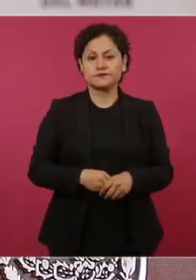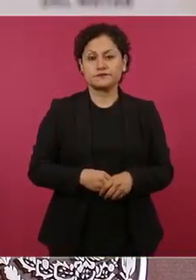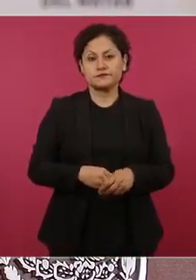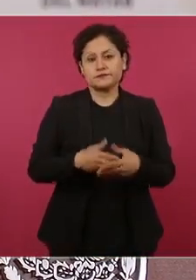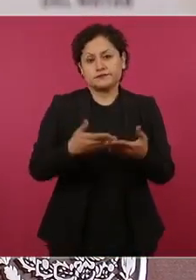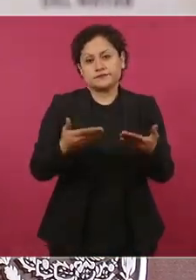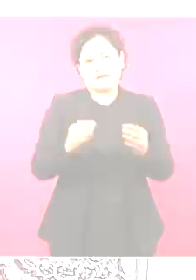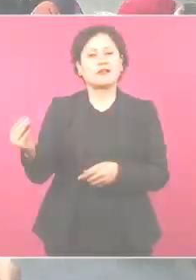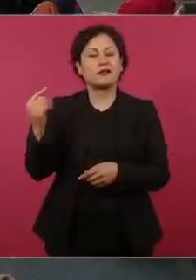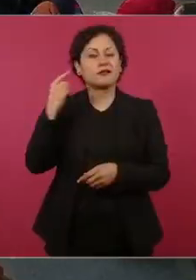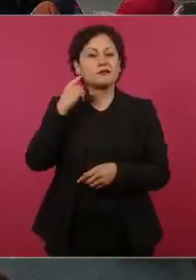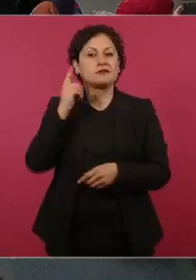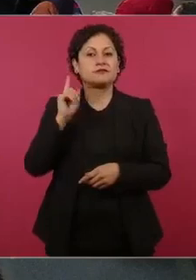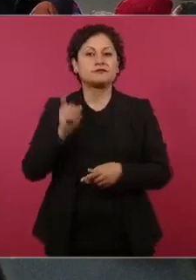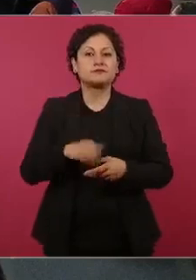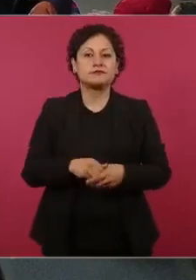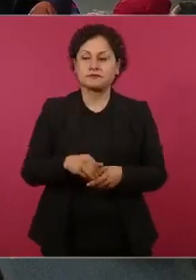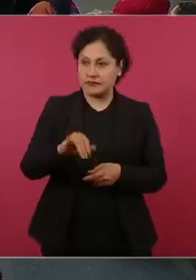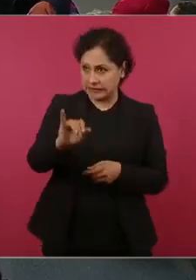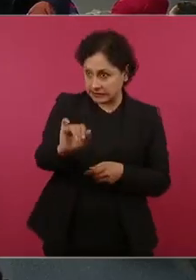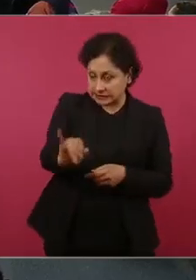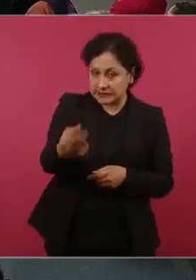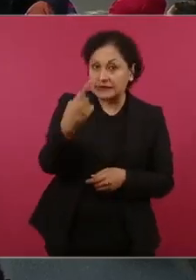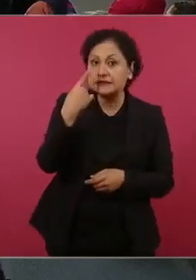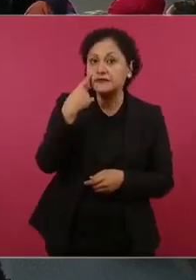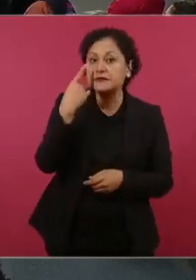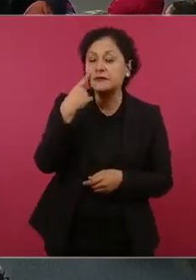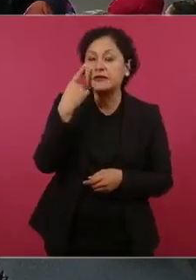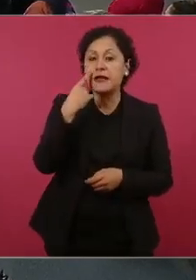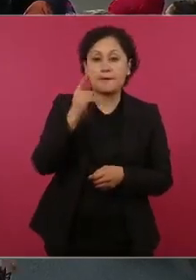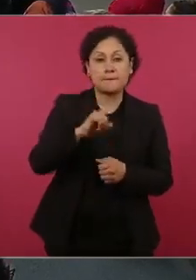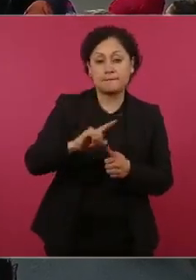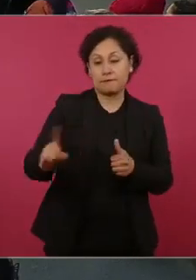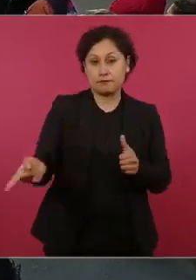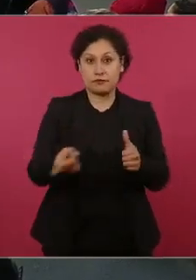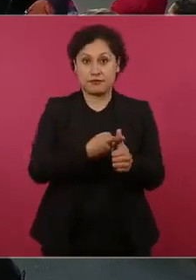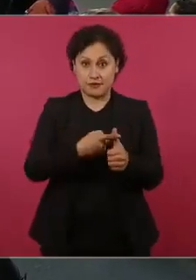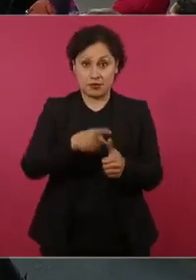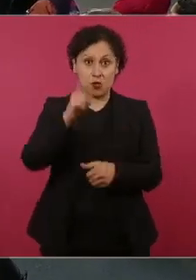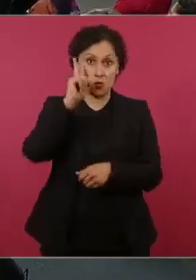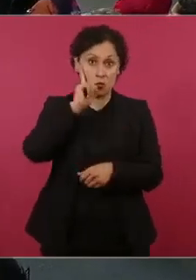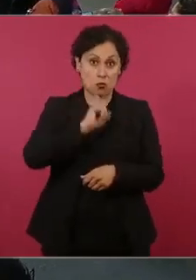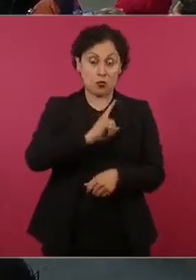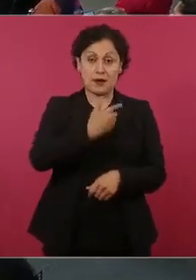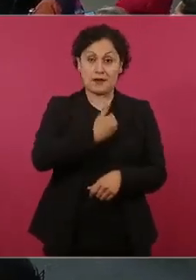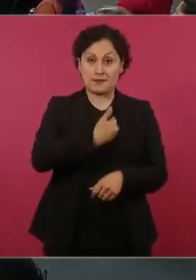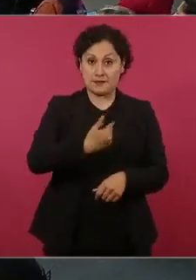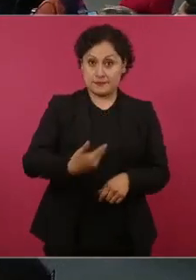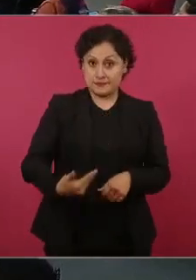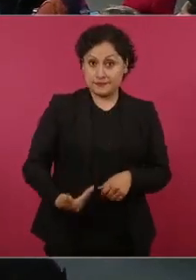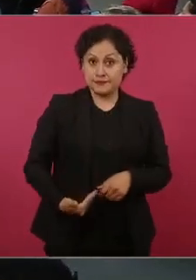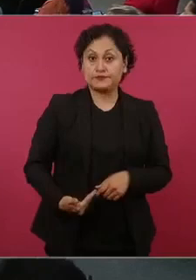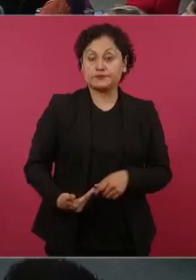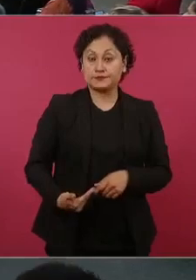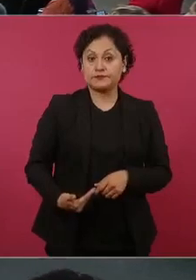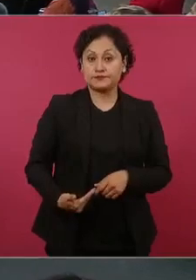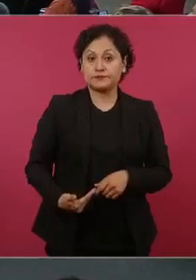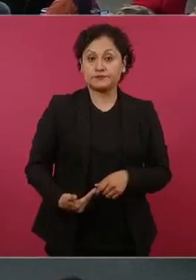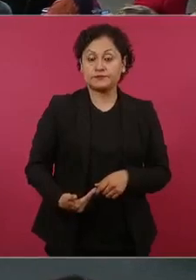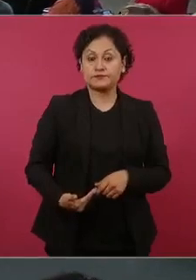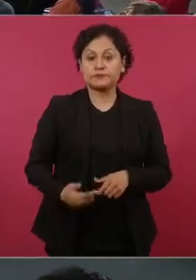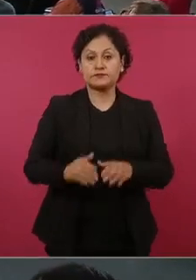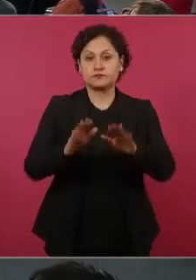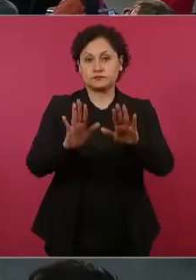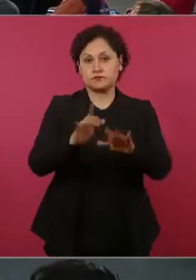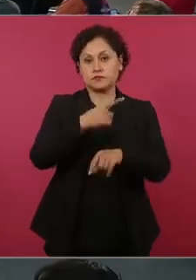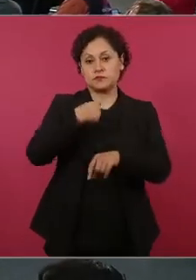huracán Otis. Sí, primero la presidenta, nosotros les hicimos la